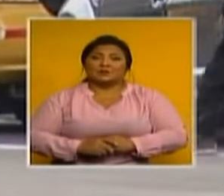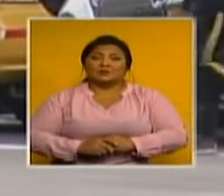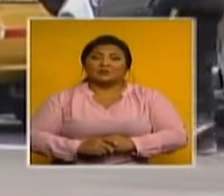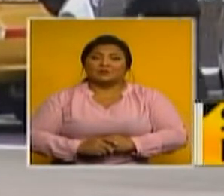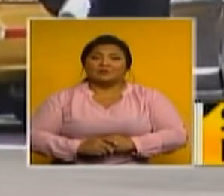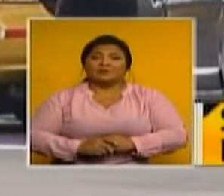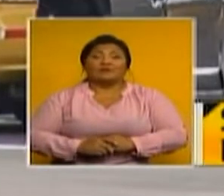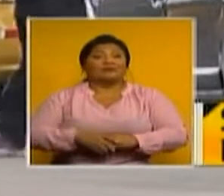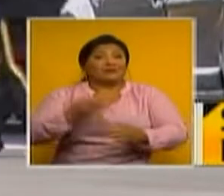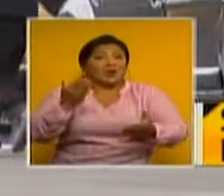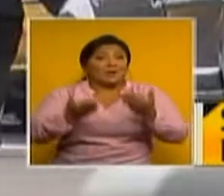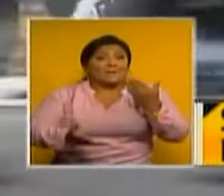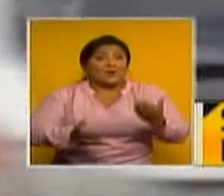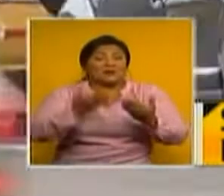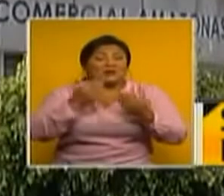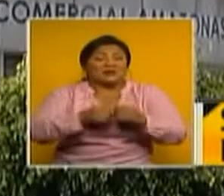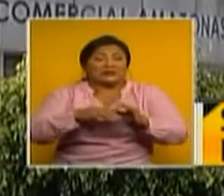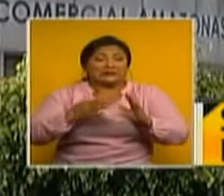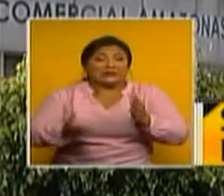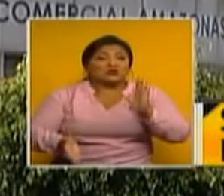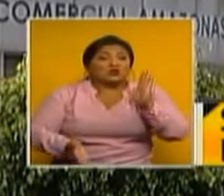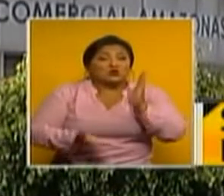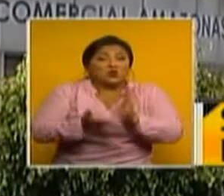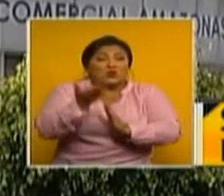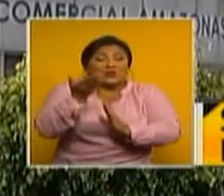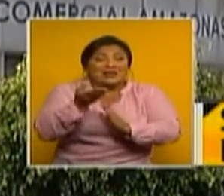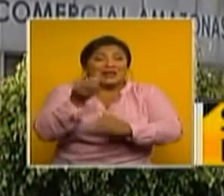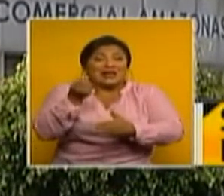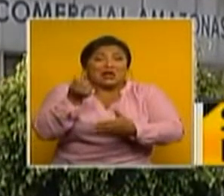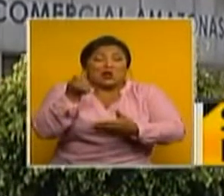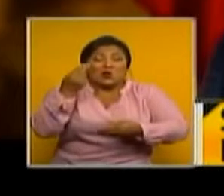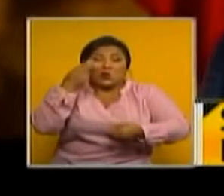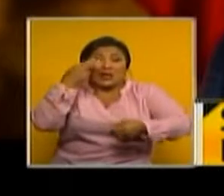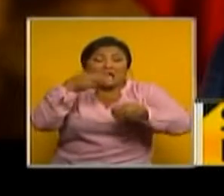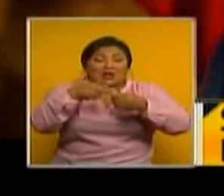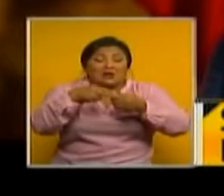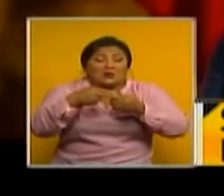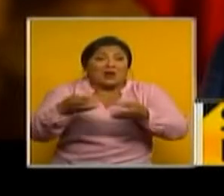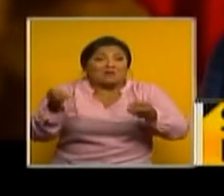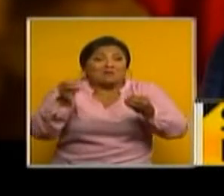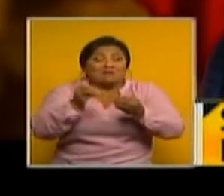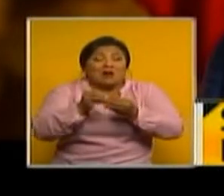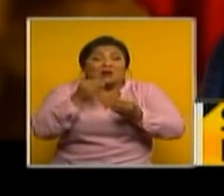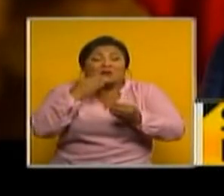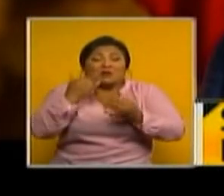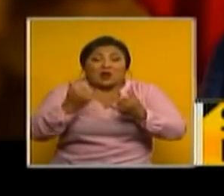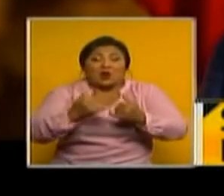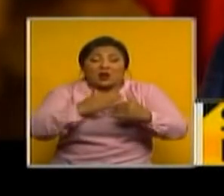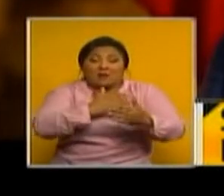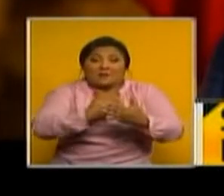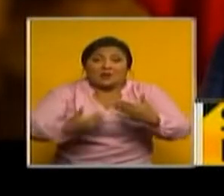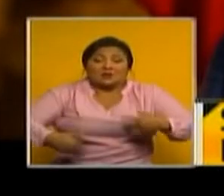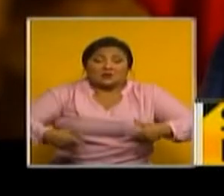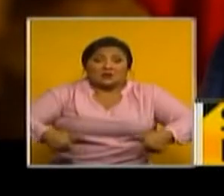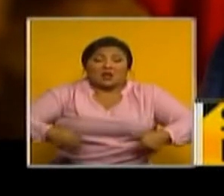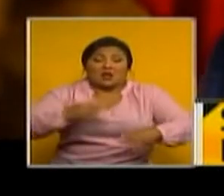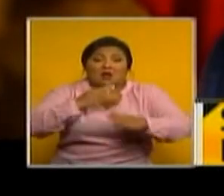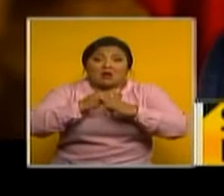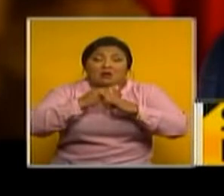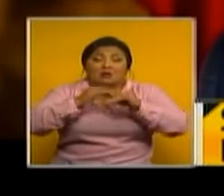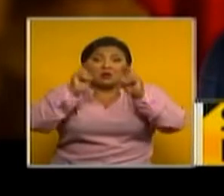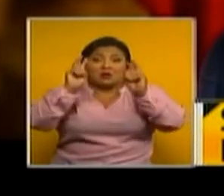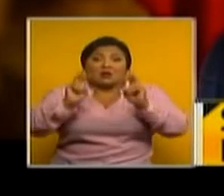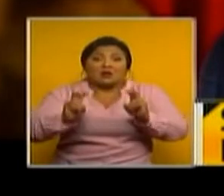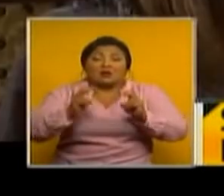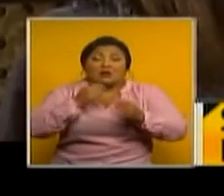La posibilidad de un incremento en el precio de la gasolina toma fuerza. Esta vez, el presidente de la República habló sobre el